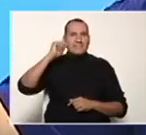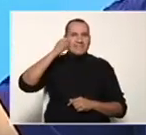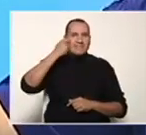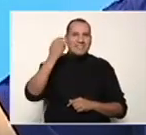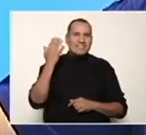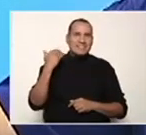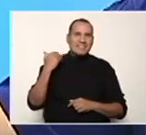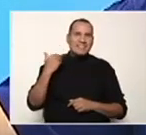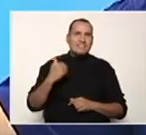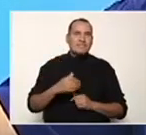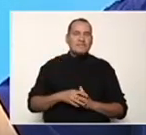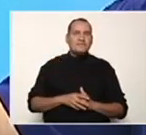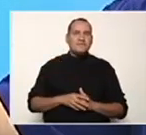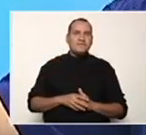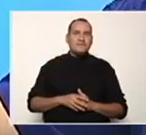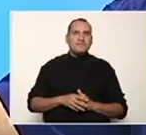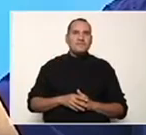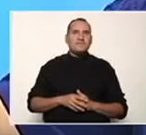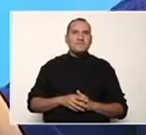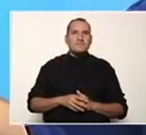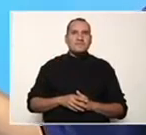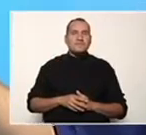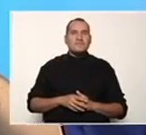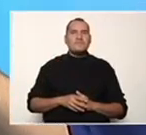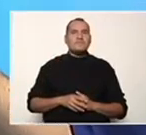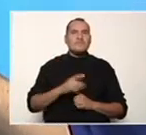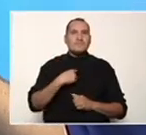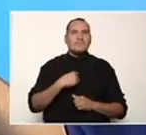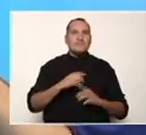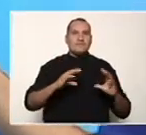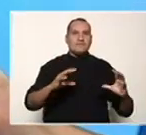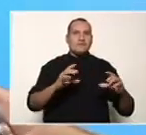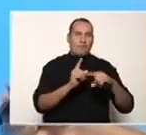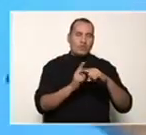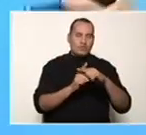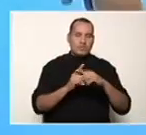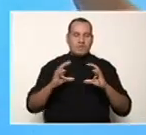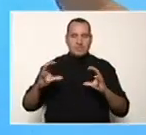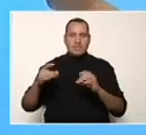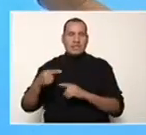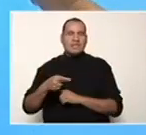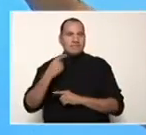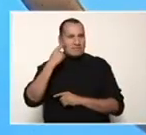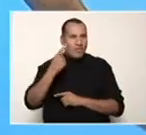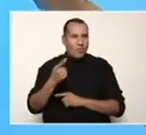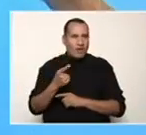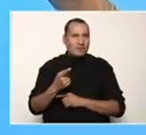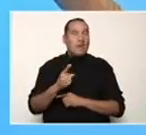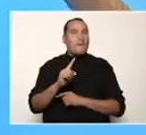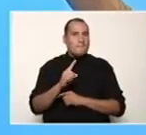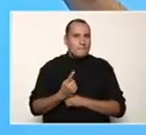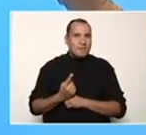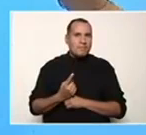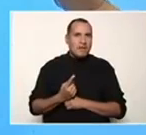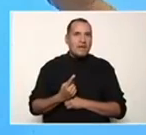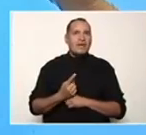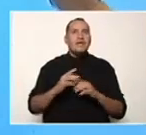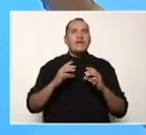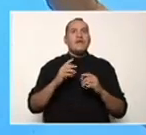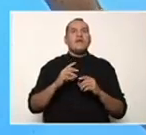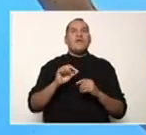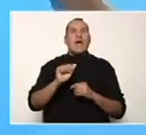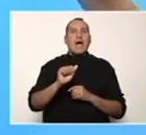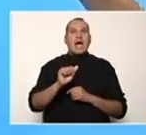un producto notable en la suma por su diferencia? Elevo al cuadrado el primer